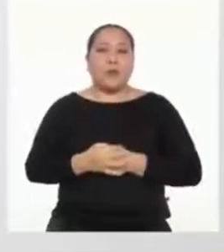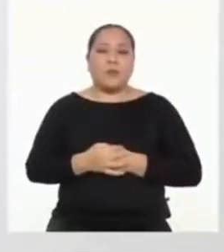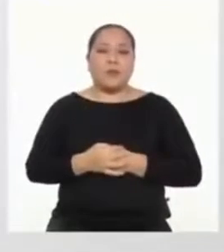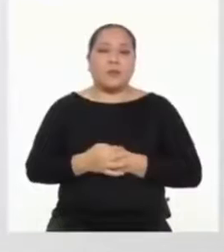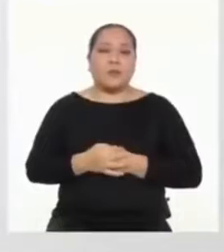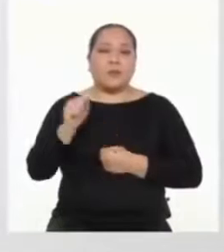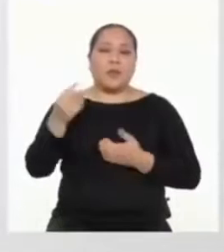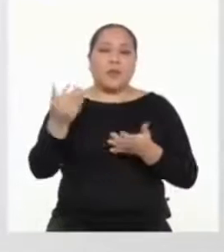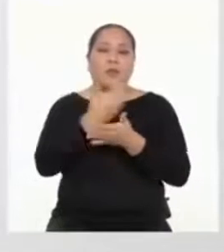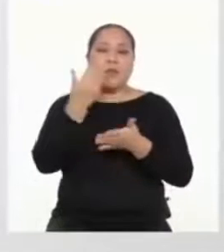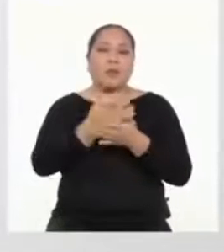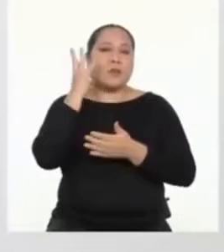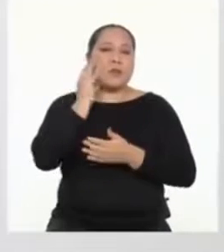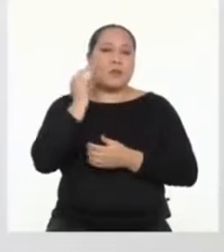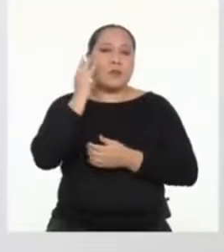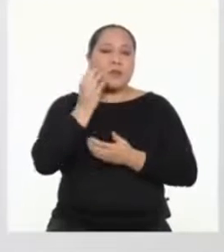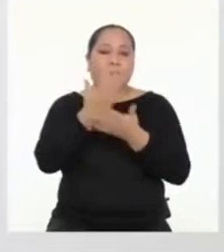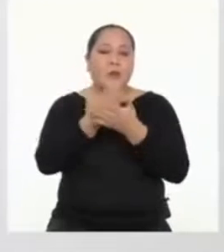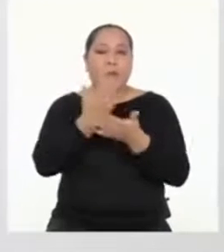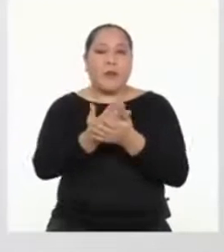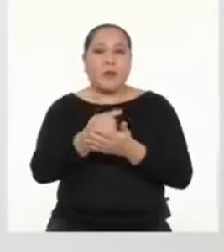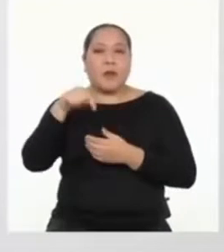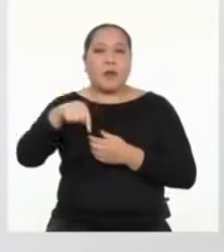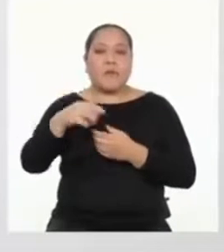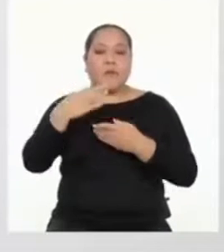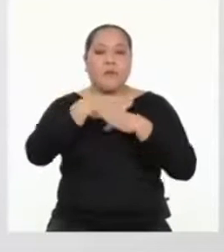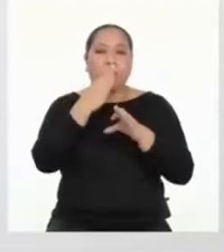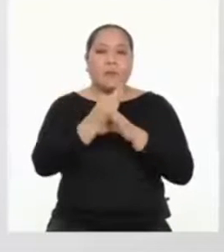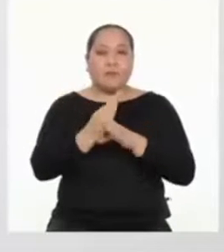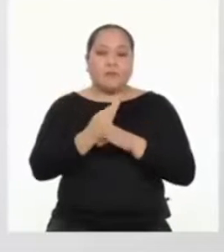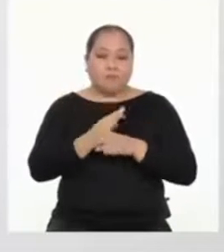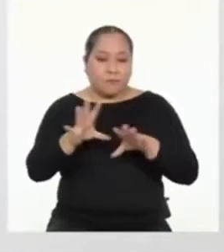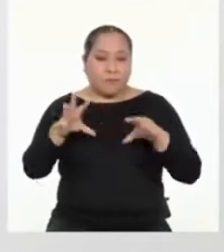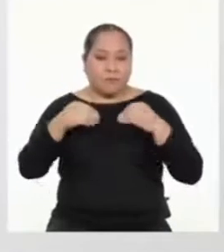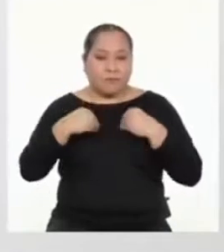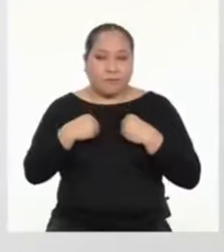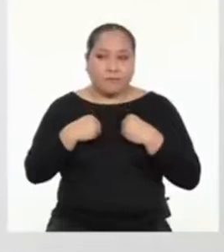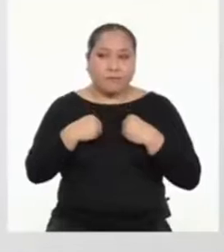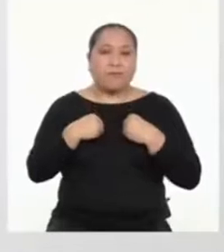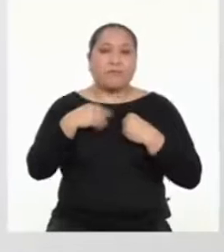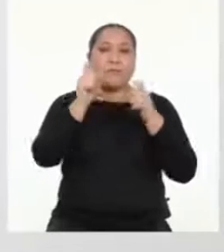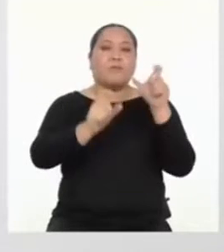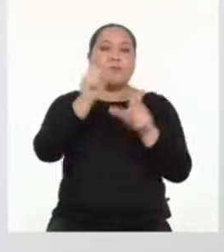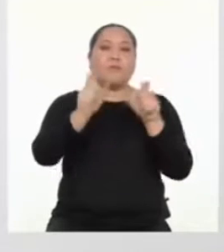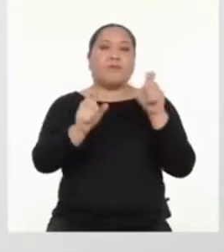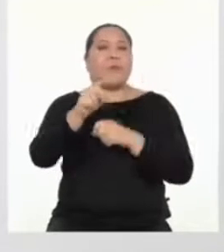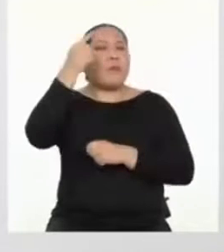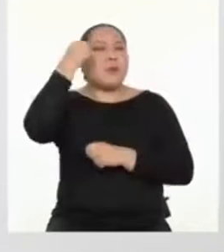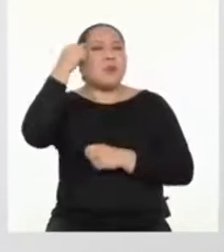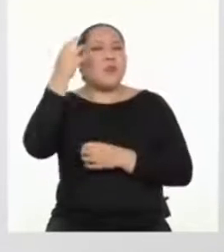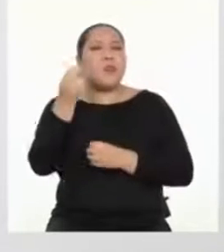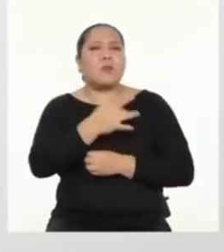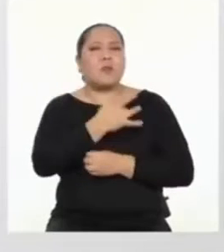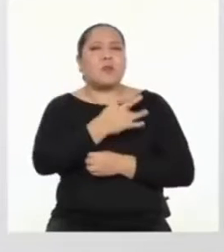experiencias. Nos permite probar nuestra capacidad, realizarnos personalmente. Piensen en cómo se